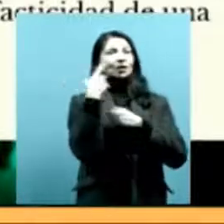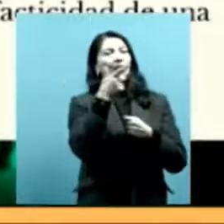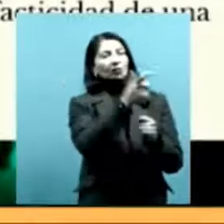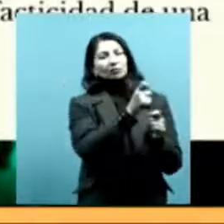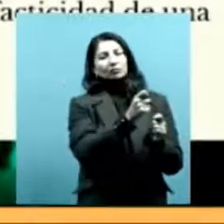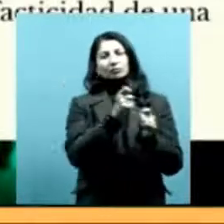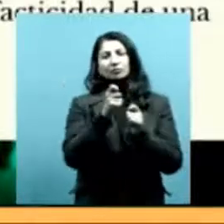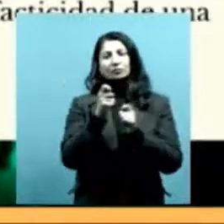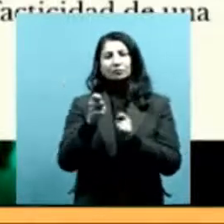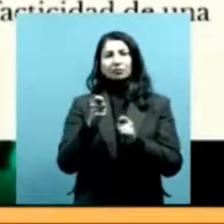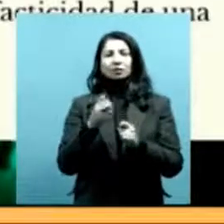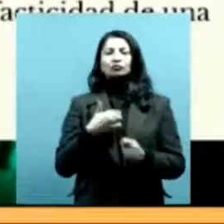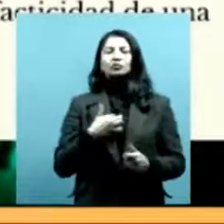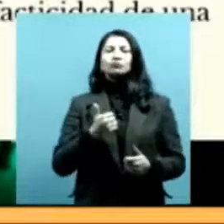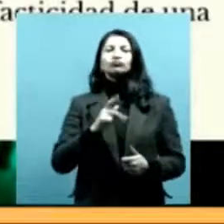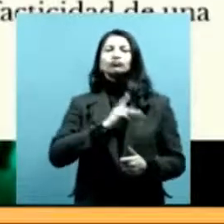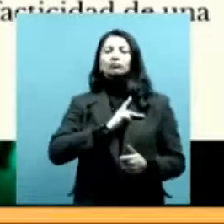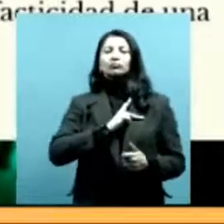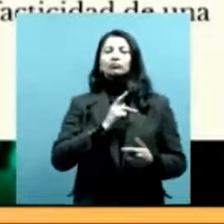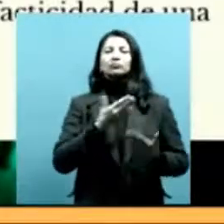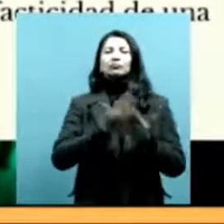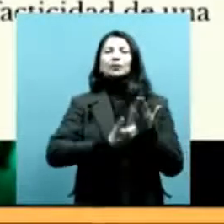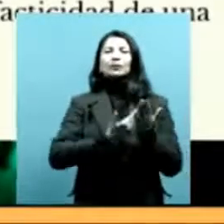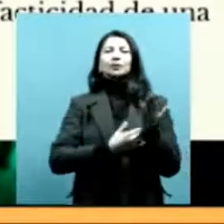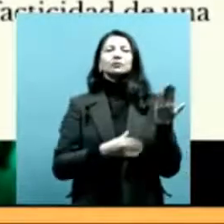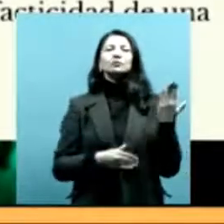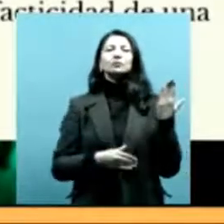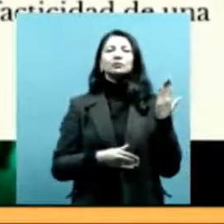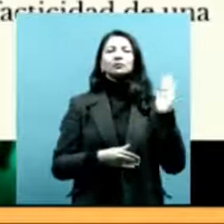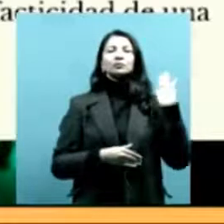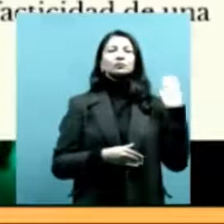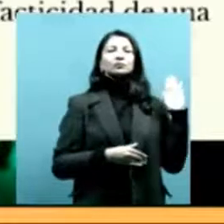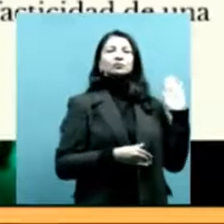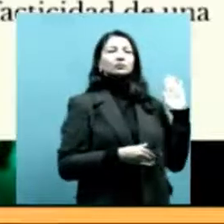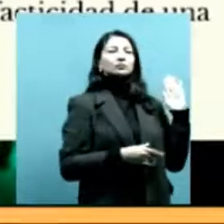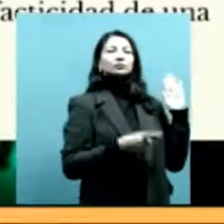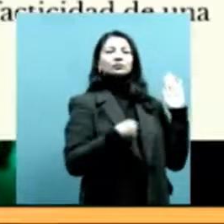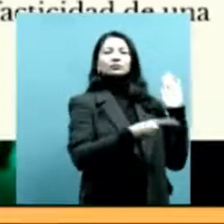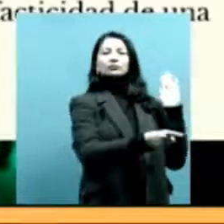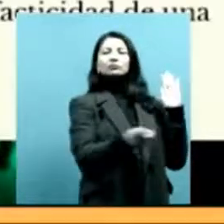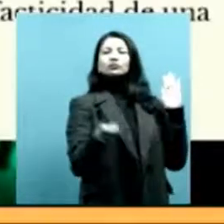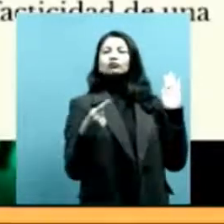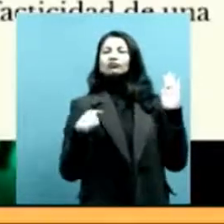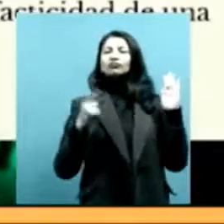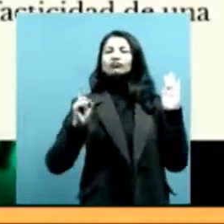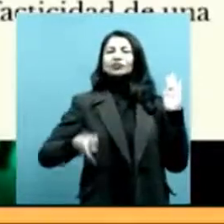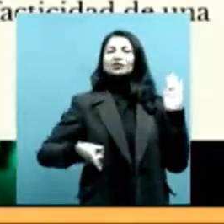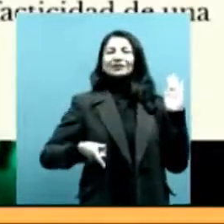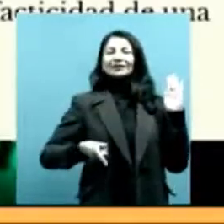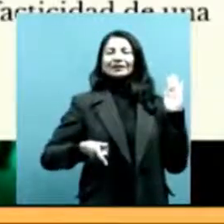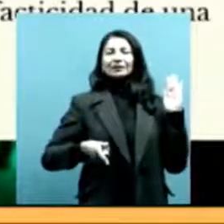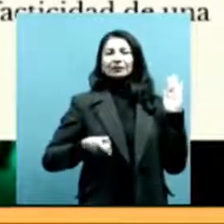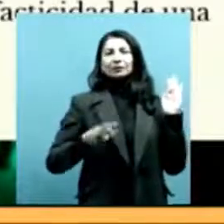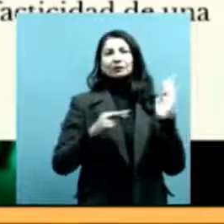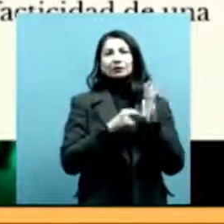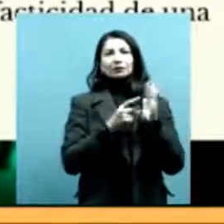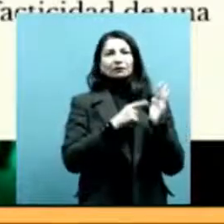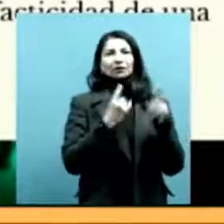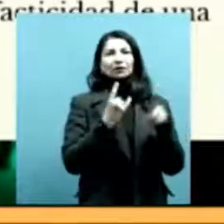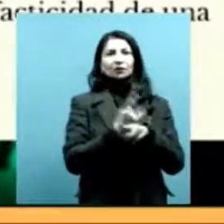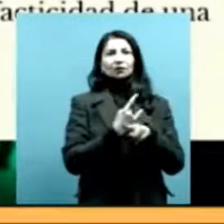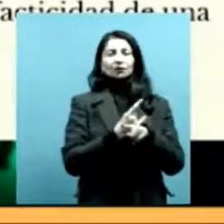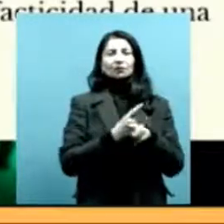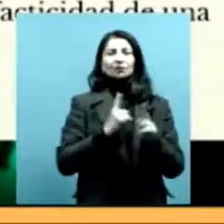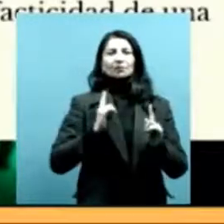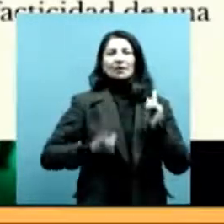al tener algunos papeles, multiplica esos papeles y multiplica la evidencia de su legitimidad en el territorio. Pero a su vez,